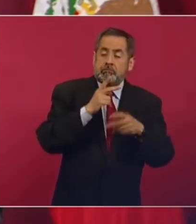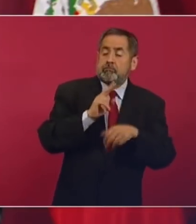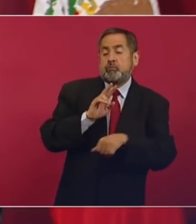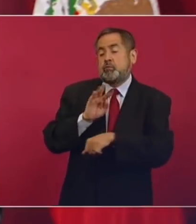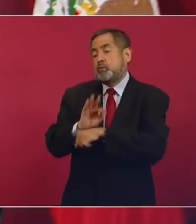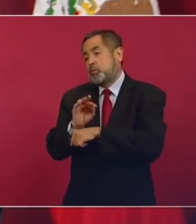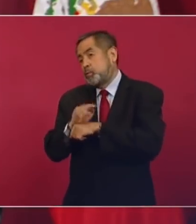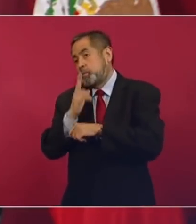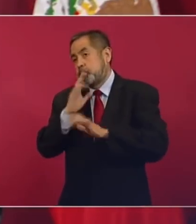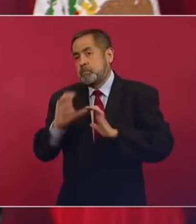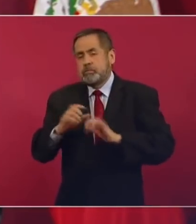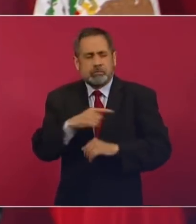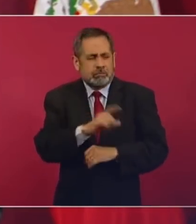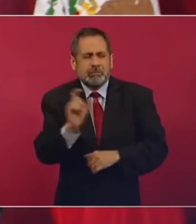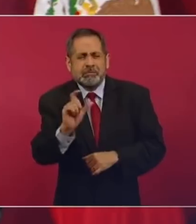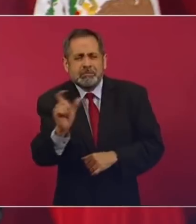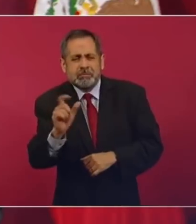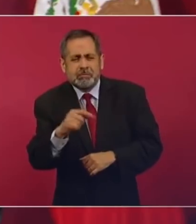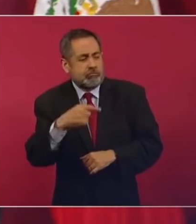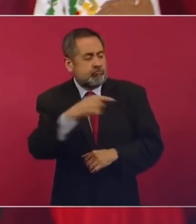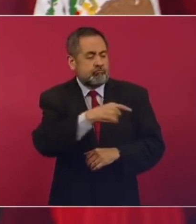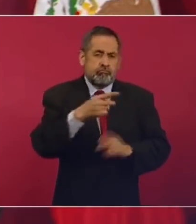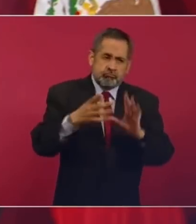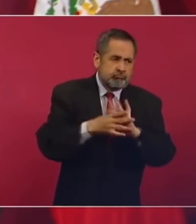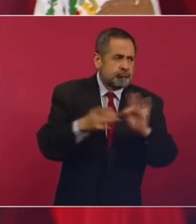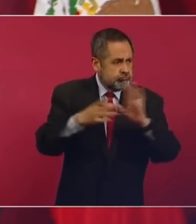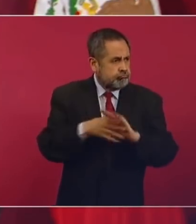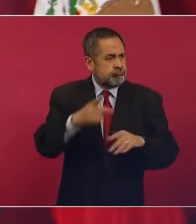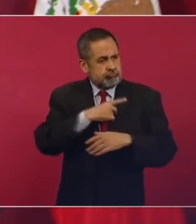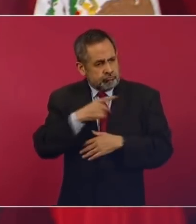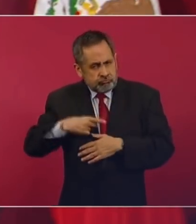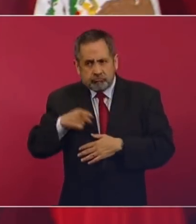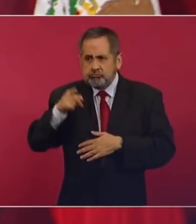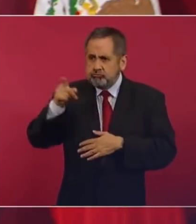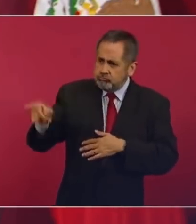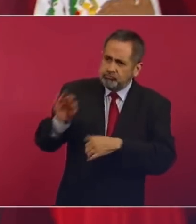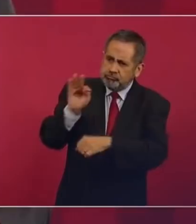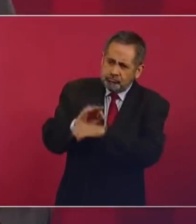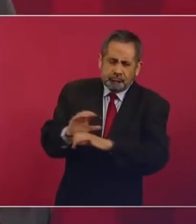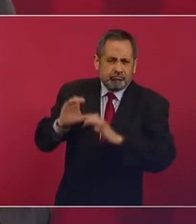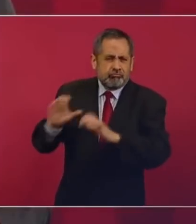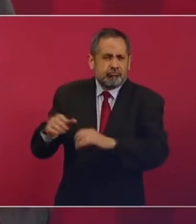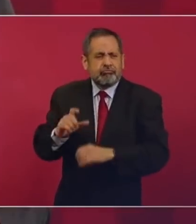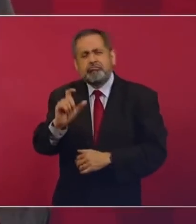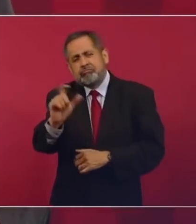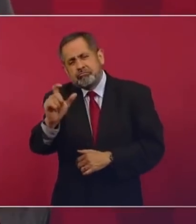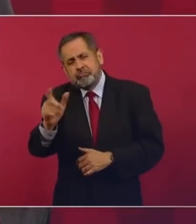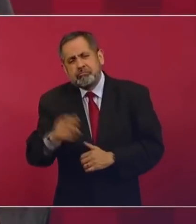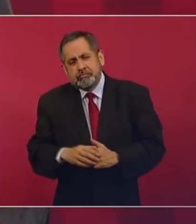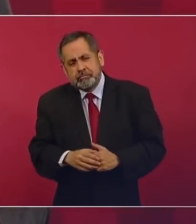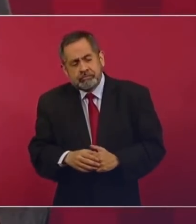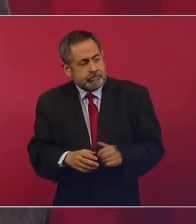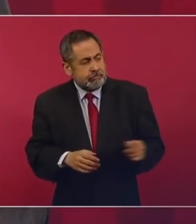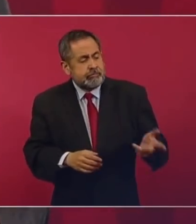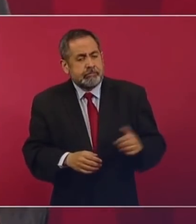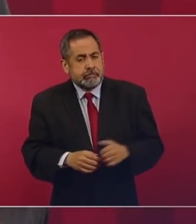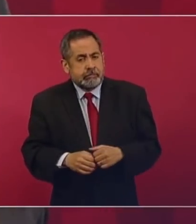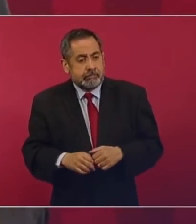se pronunciaron por la destrucción